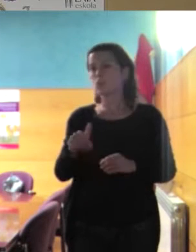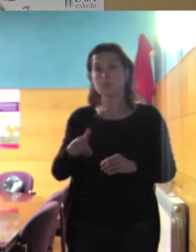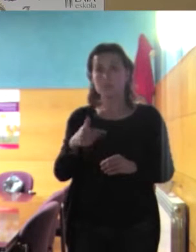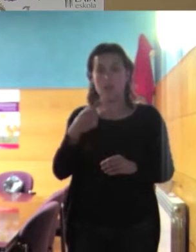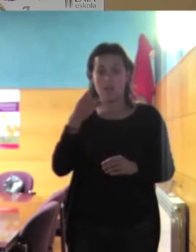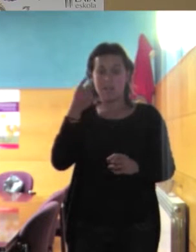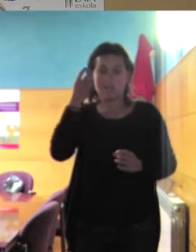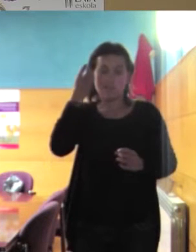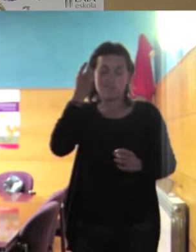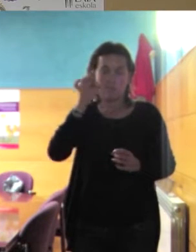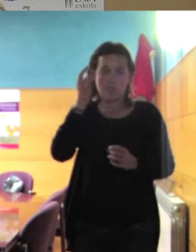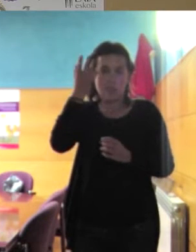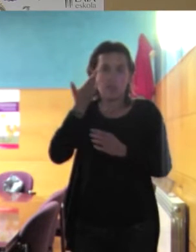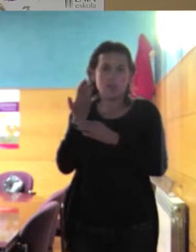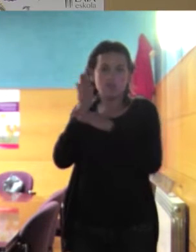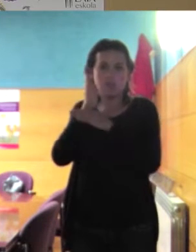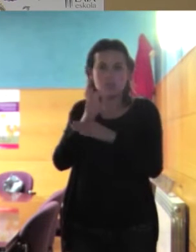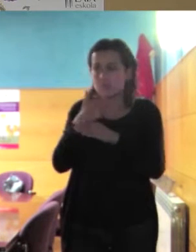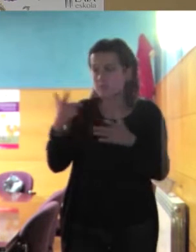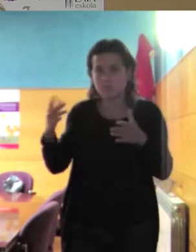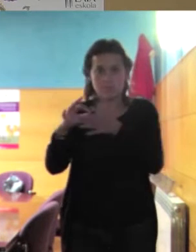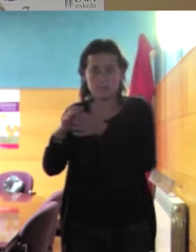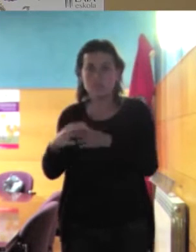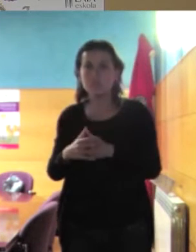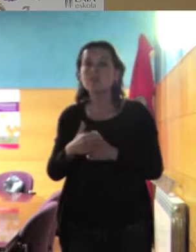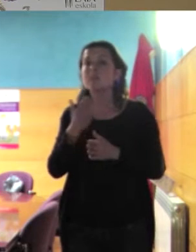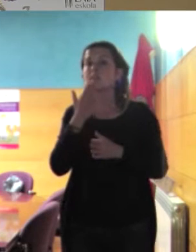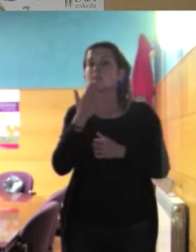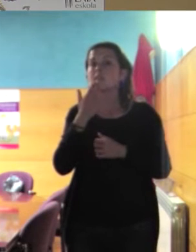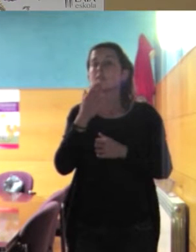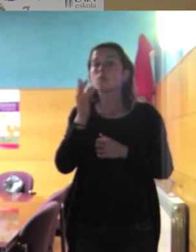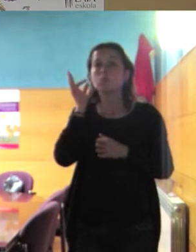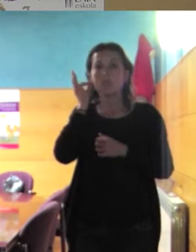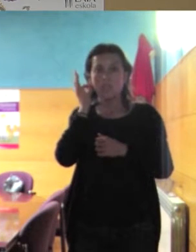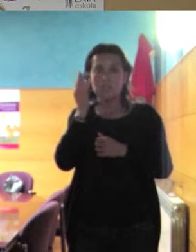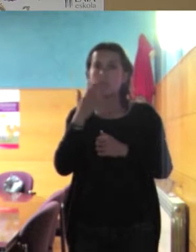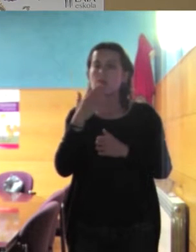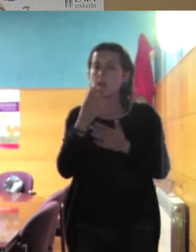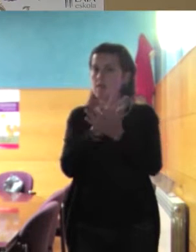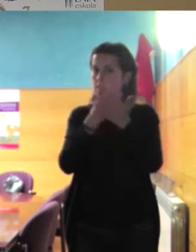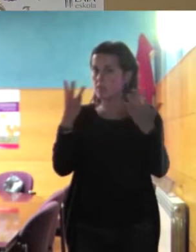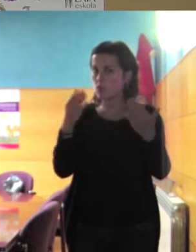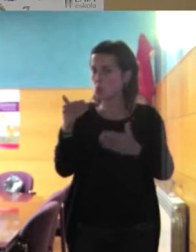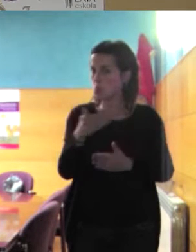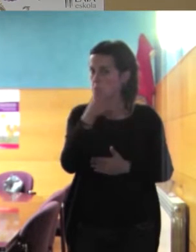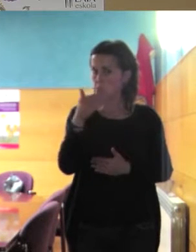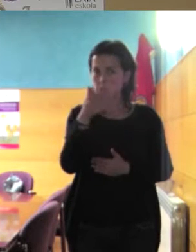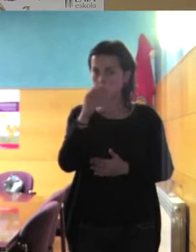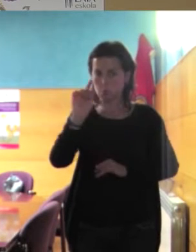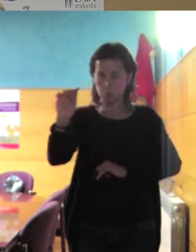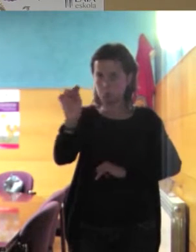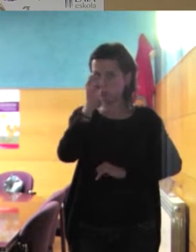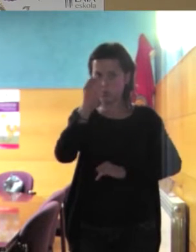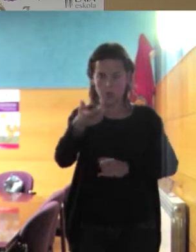de maravilla una chavala de 18 años que ha terminado con mucho éxito académico el bachillerato y es que se encuentra